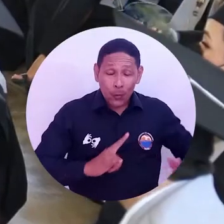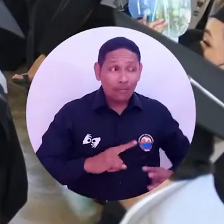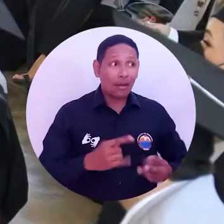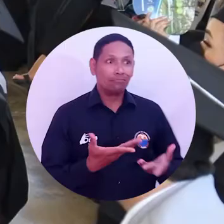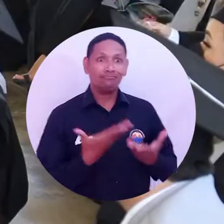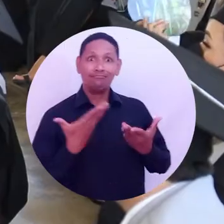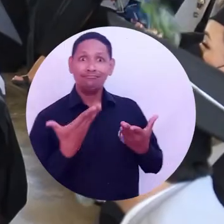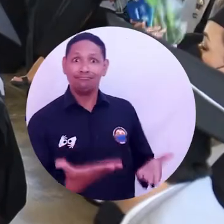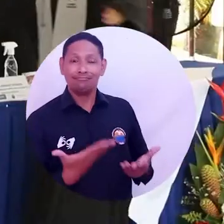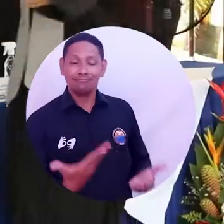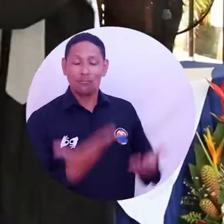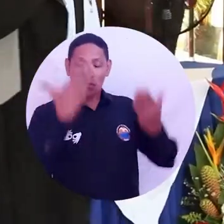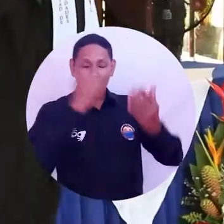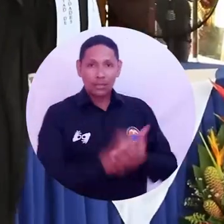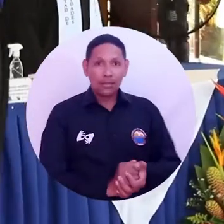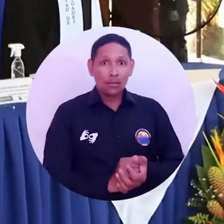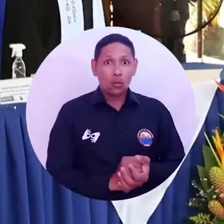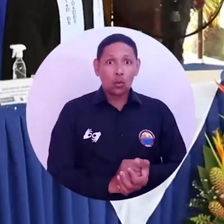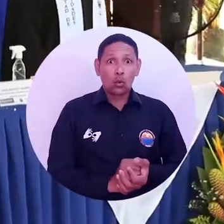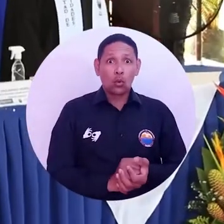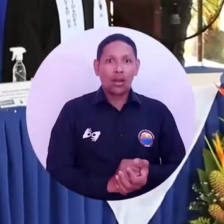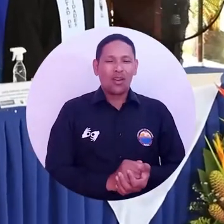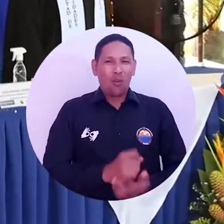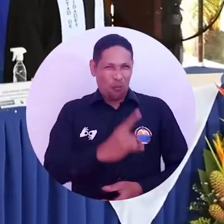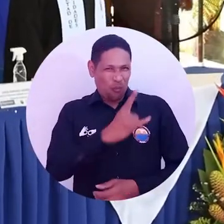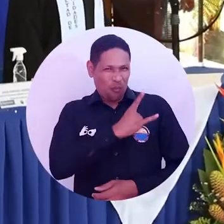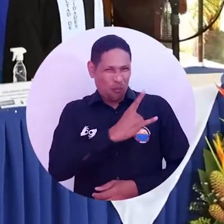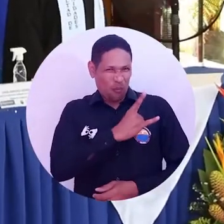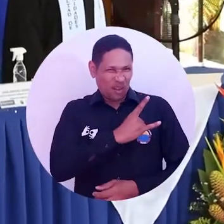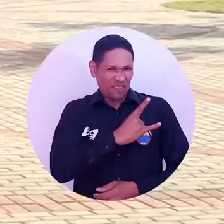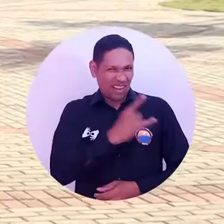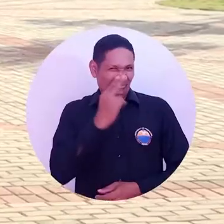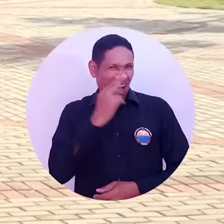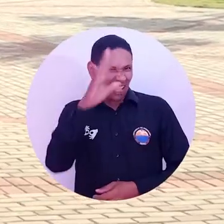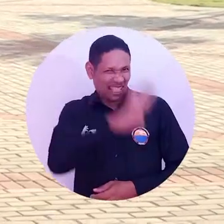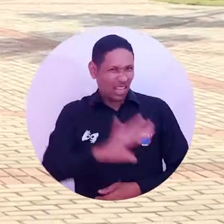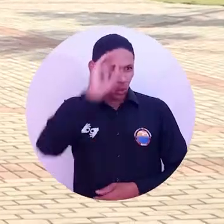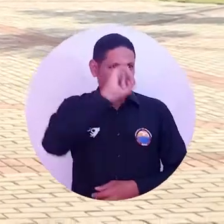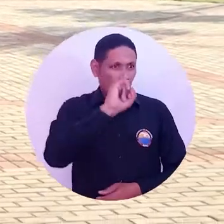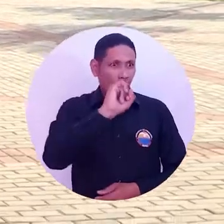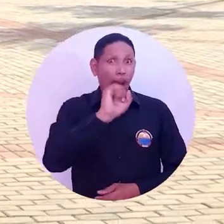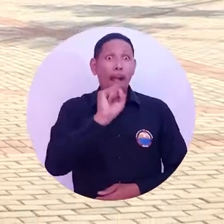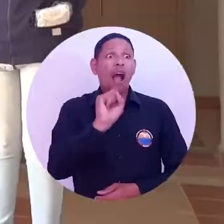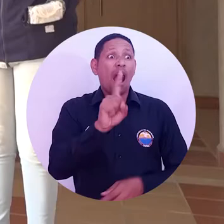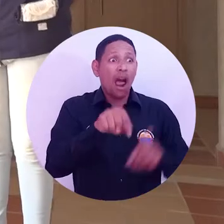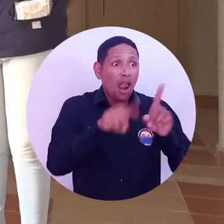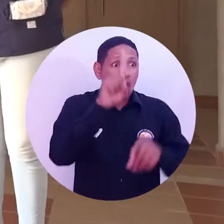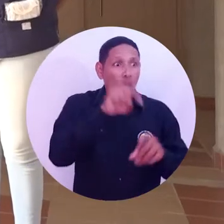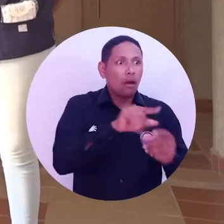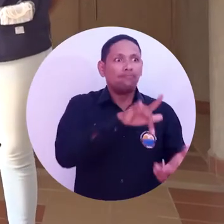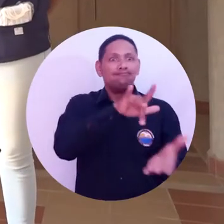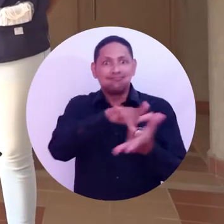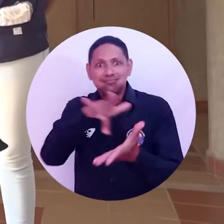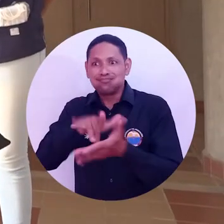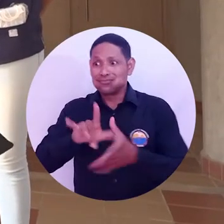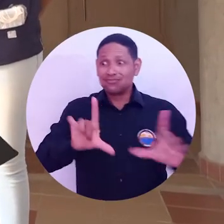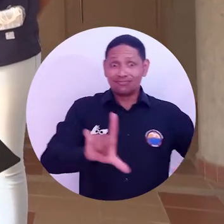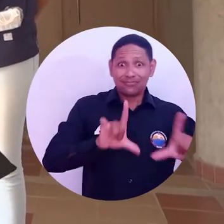se convierte en una de las primeras instituciones de educación superior a nivel nacional que retoma las ceremonias de graduación presenciales,